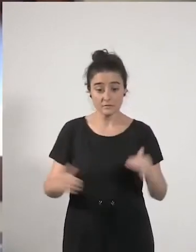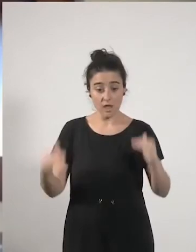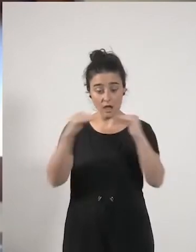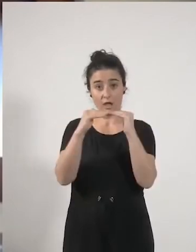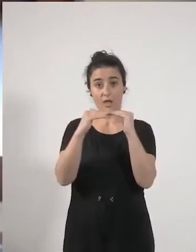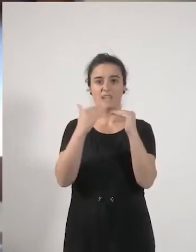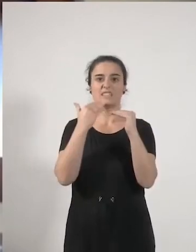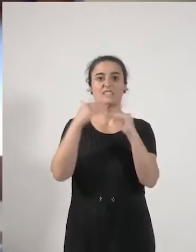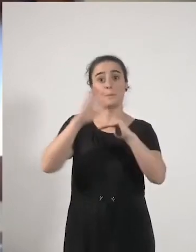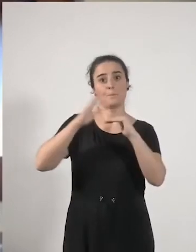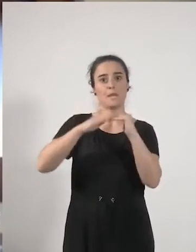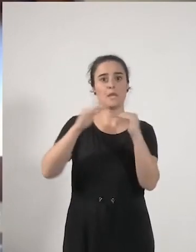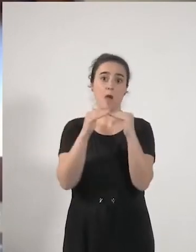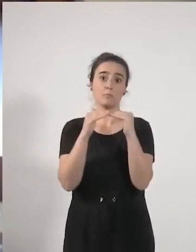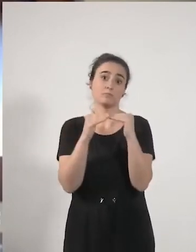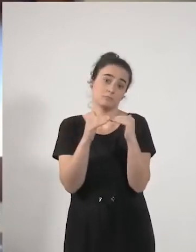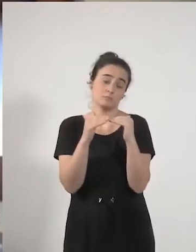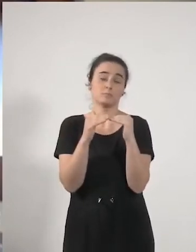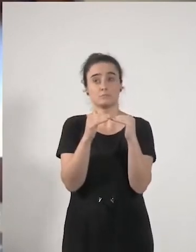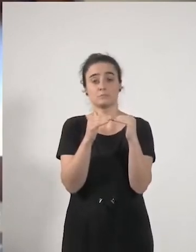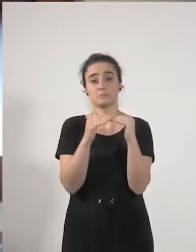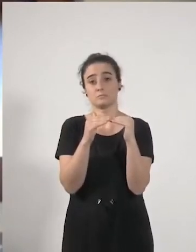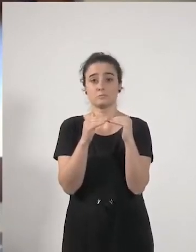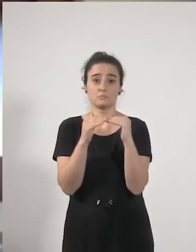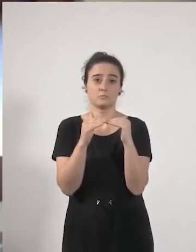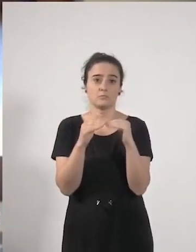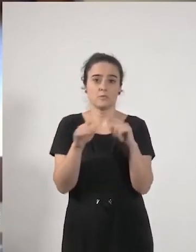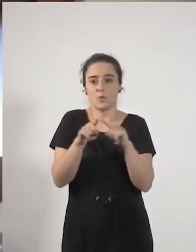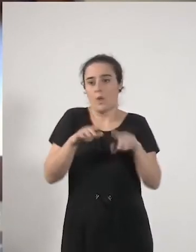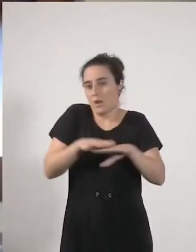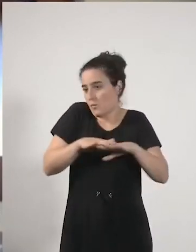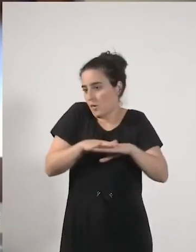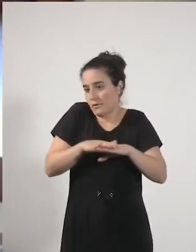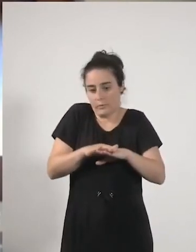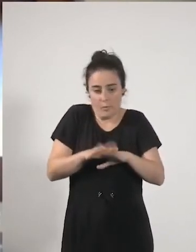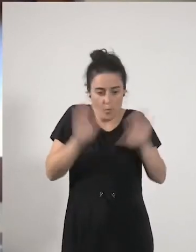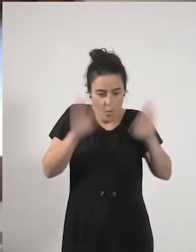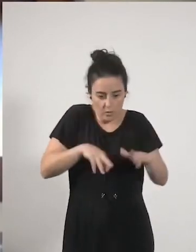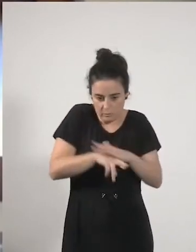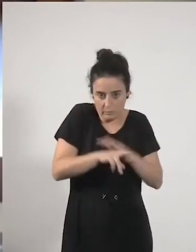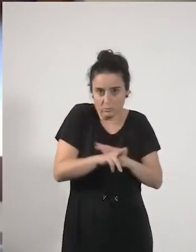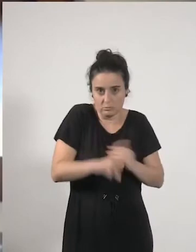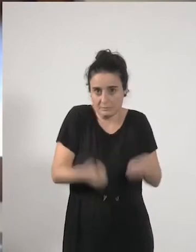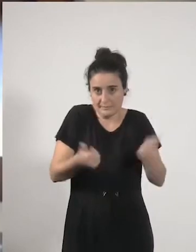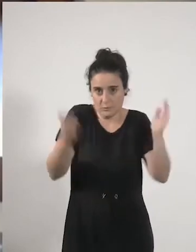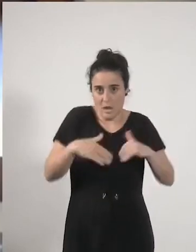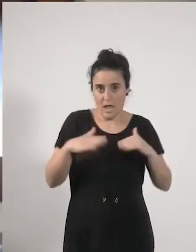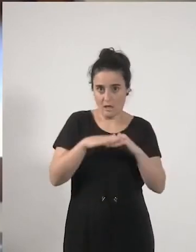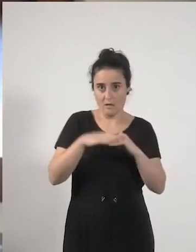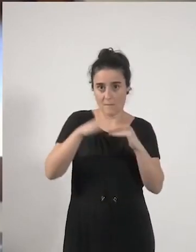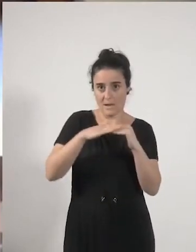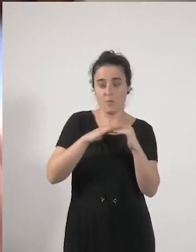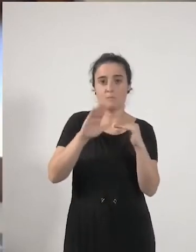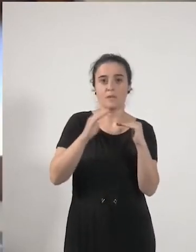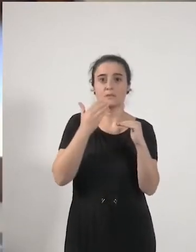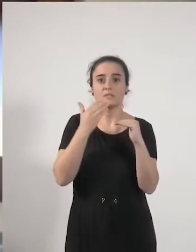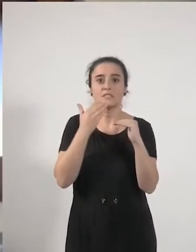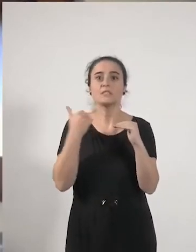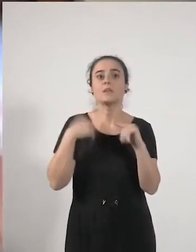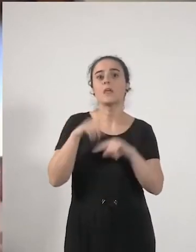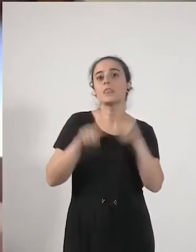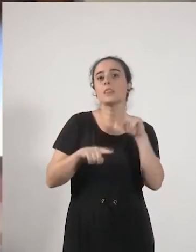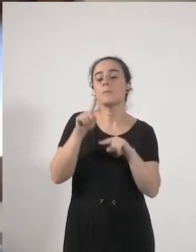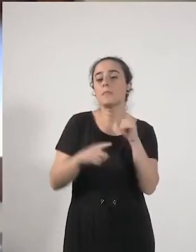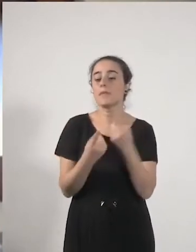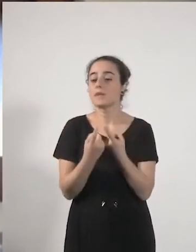son rentas mínimas eso es de red de último recurso hay que hacerlo pero si es una prestación por una